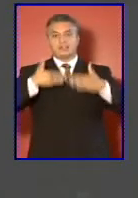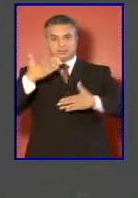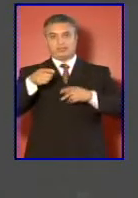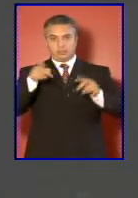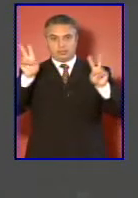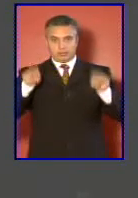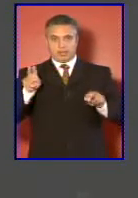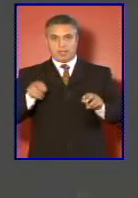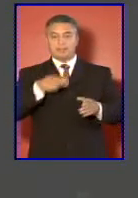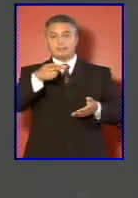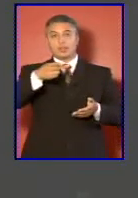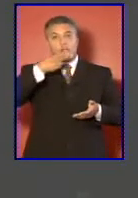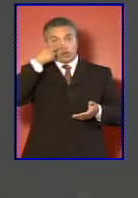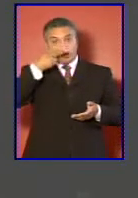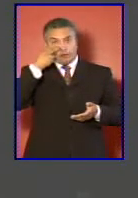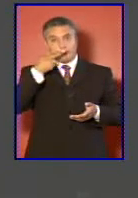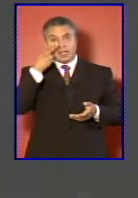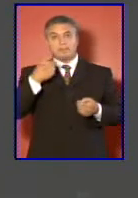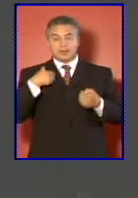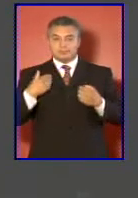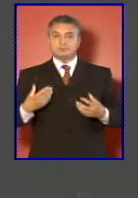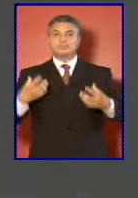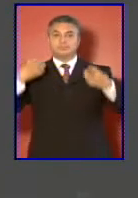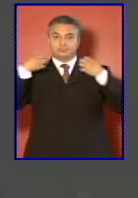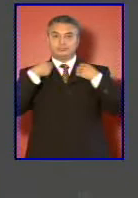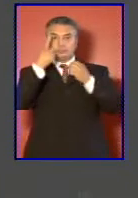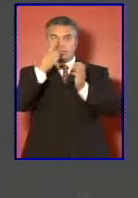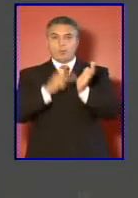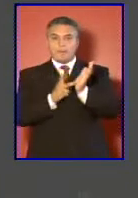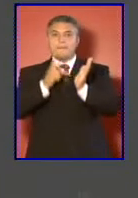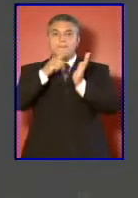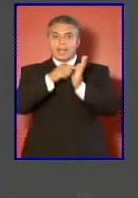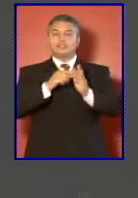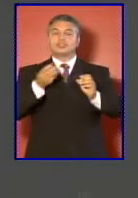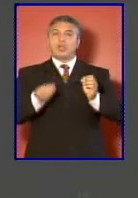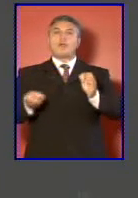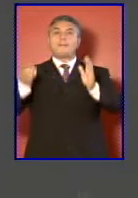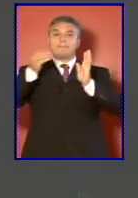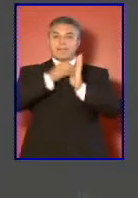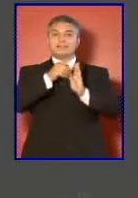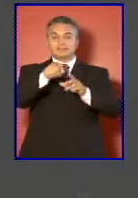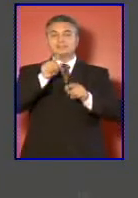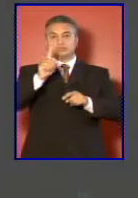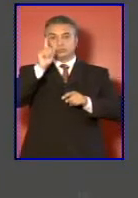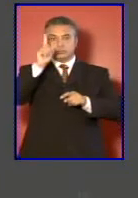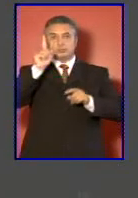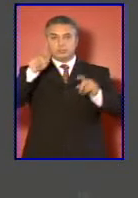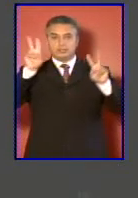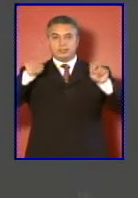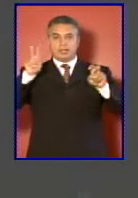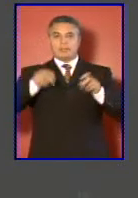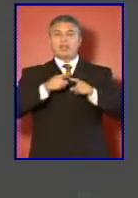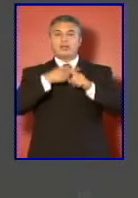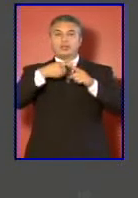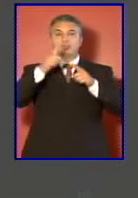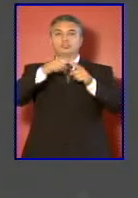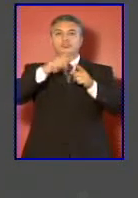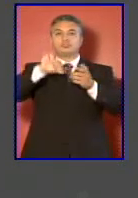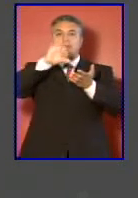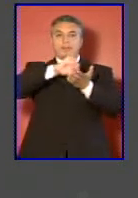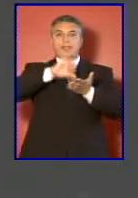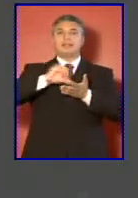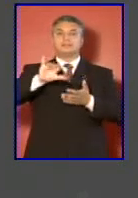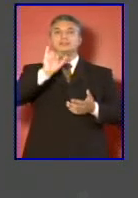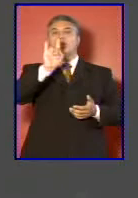En noviembre nos correspondió dar un paso más para avanzar en esta materia con el resto de los países de